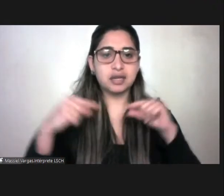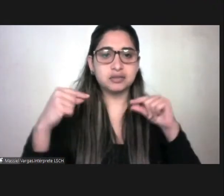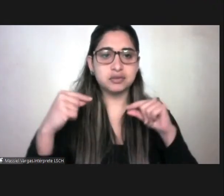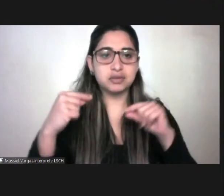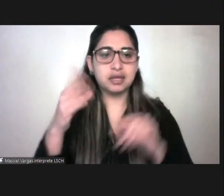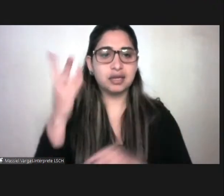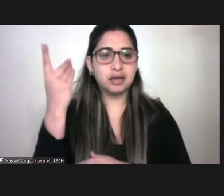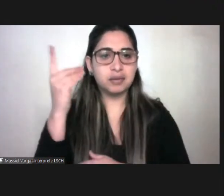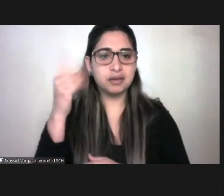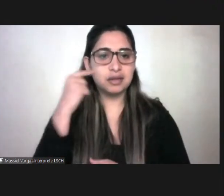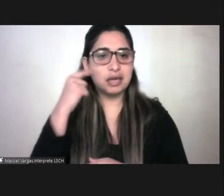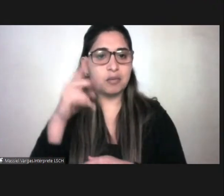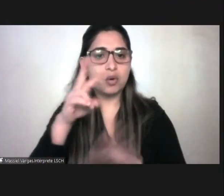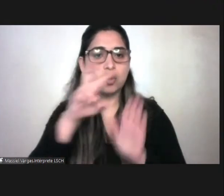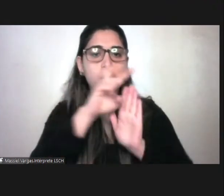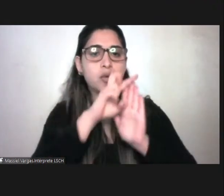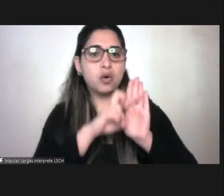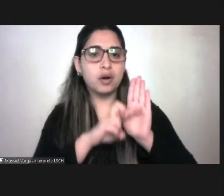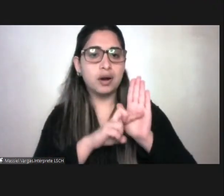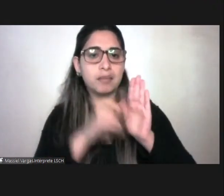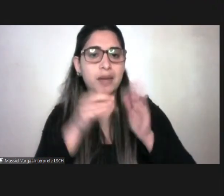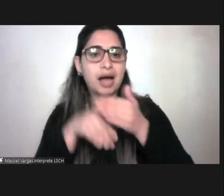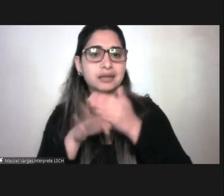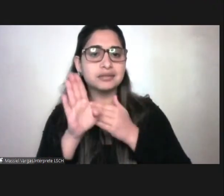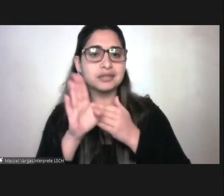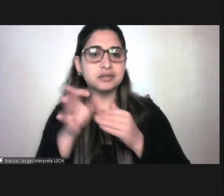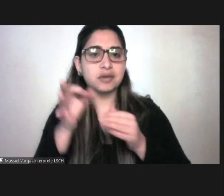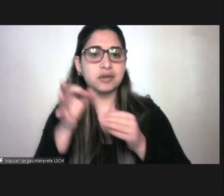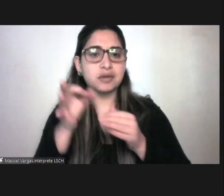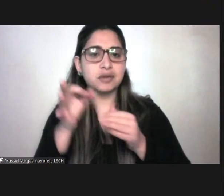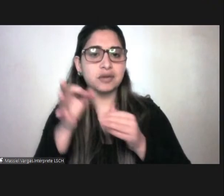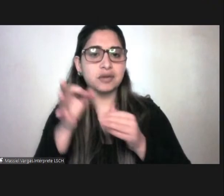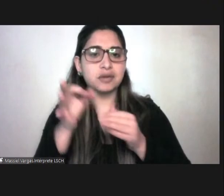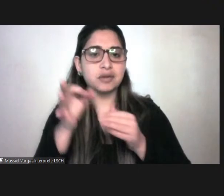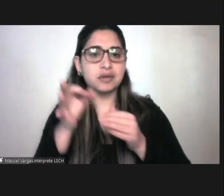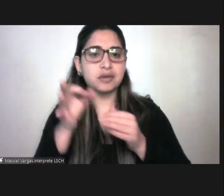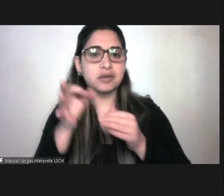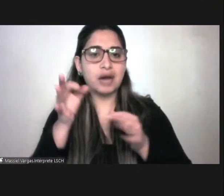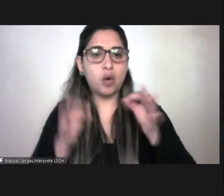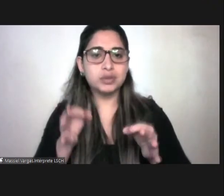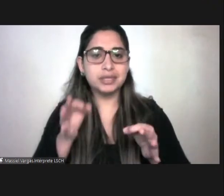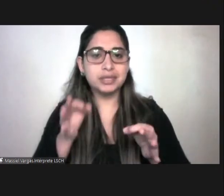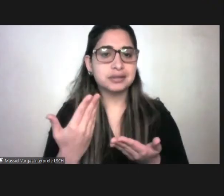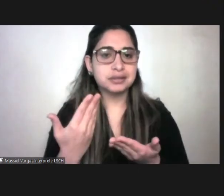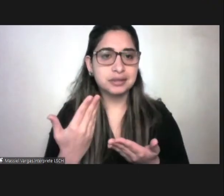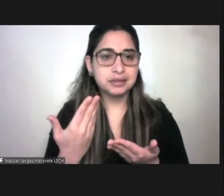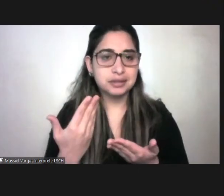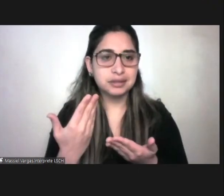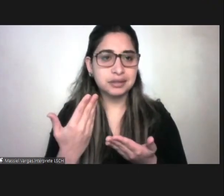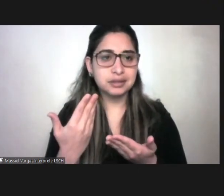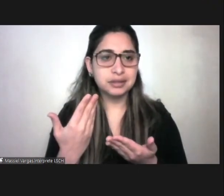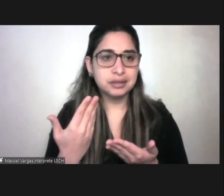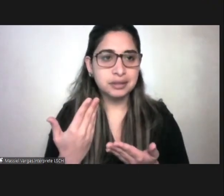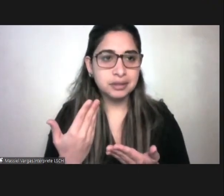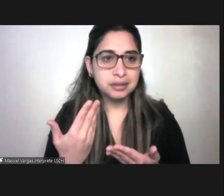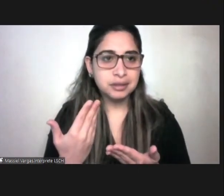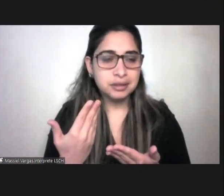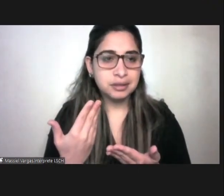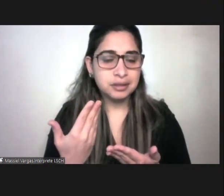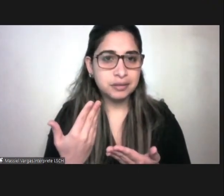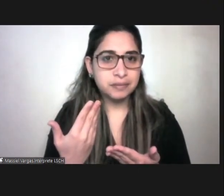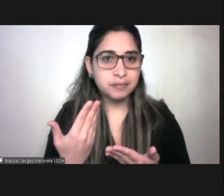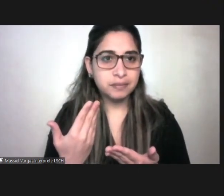Acceso a Justicia que la idea de este programa es ofrecer asesoría jurídica gratuita y de calidad a través de